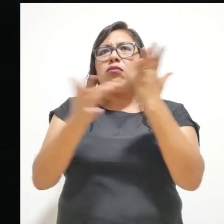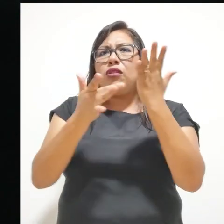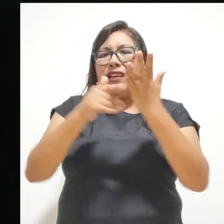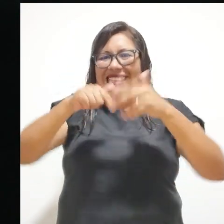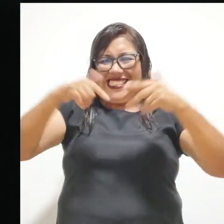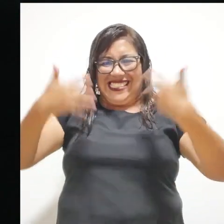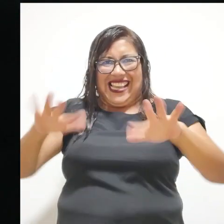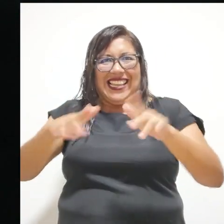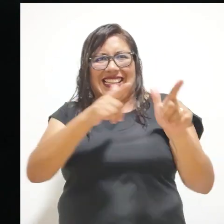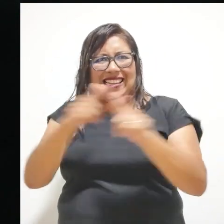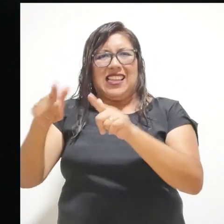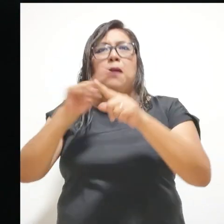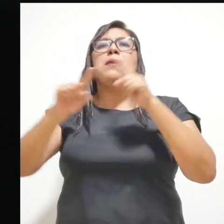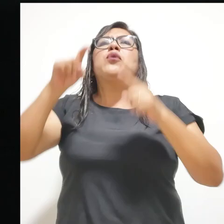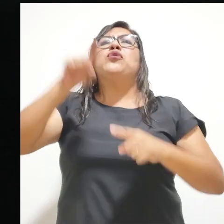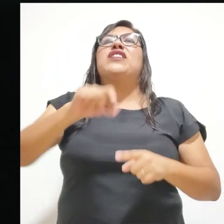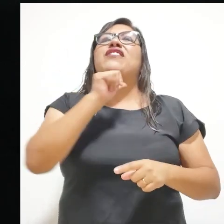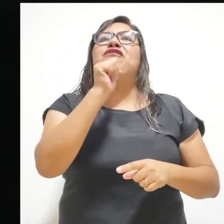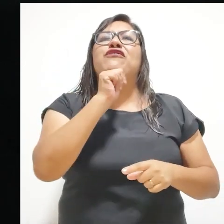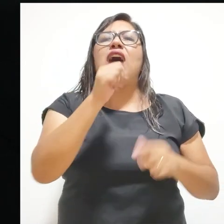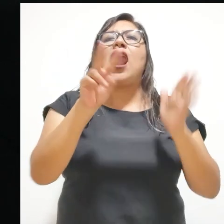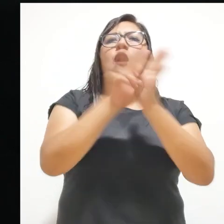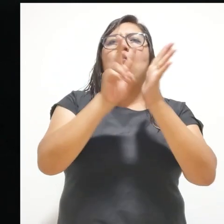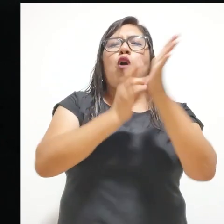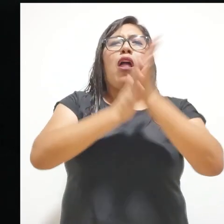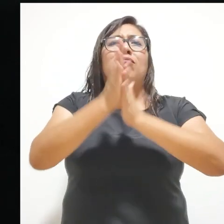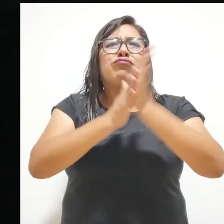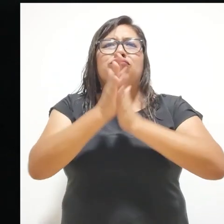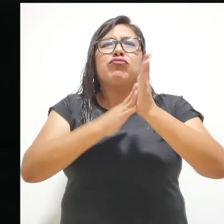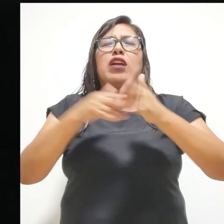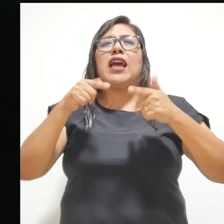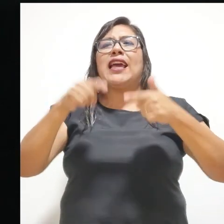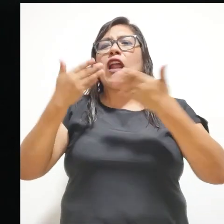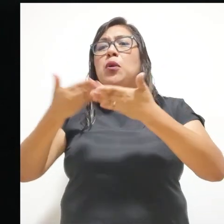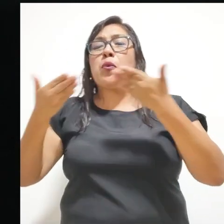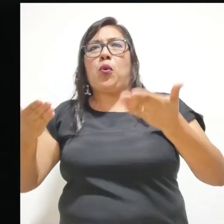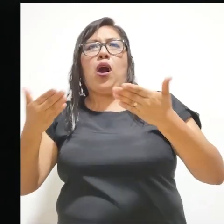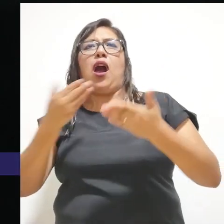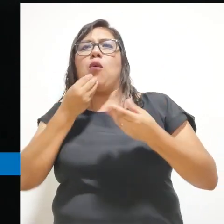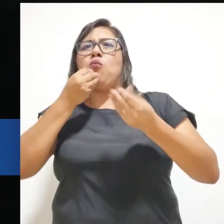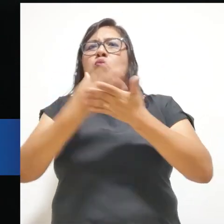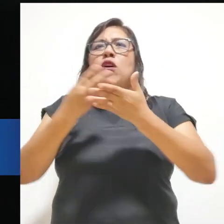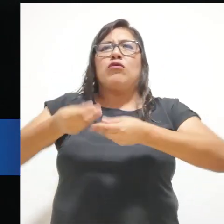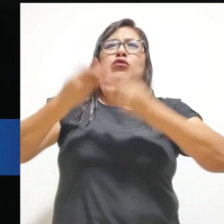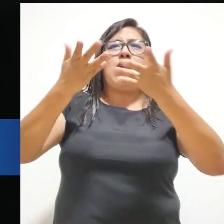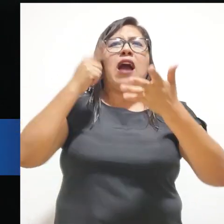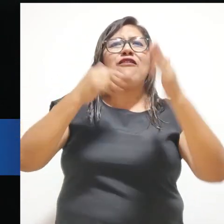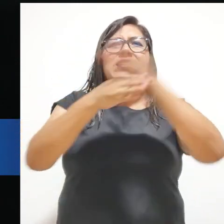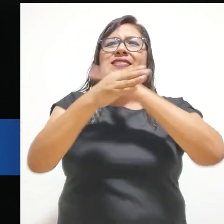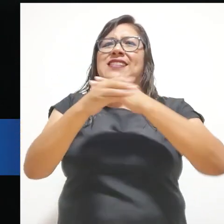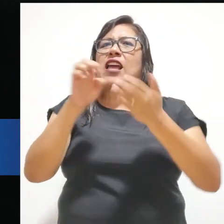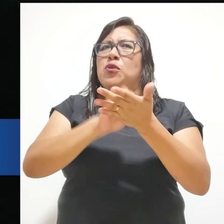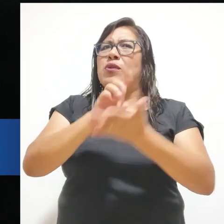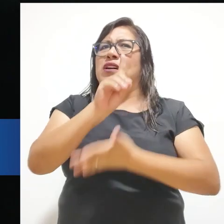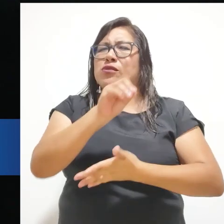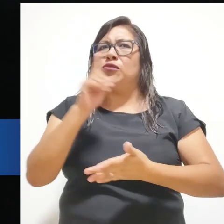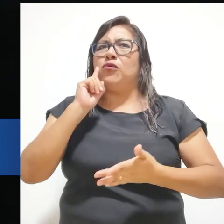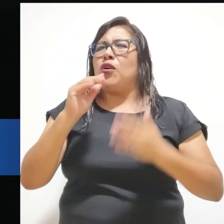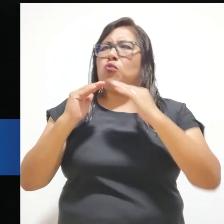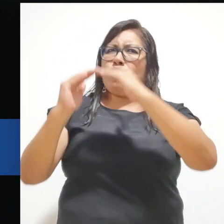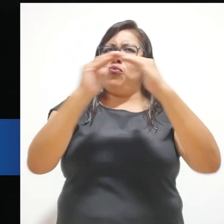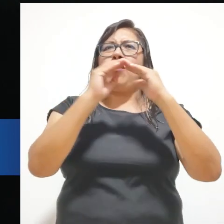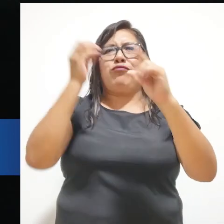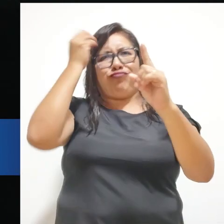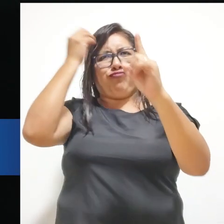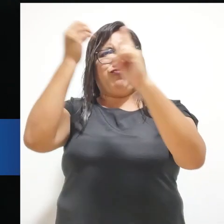ya la tecnología está, lo que tenemos que es tener ya esta voluntad y estos recursos para hacer una buena inversión y este acceso a la educación sea igual